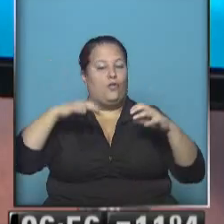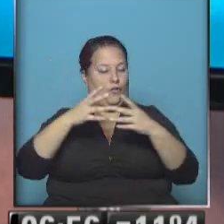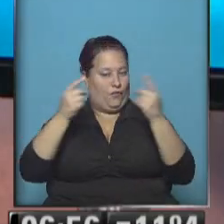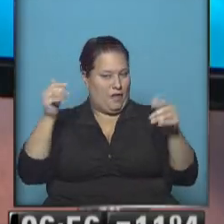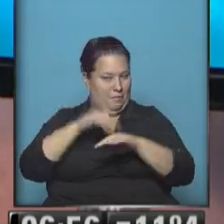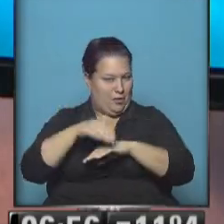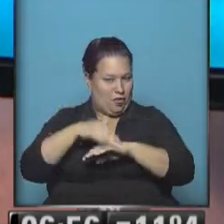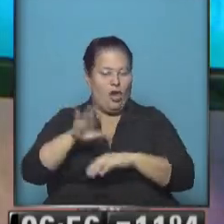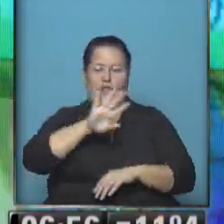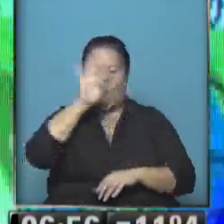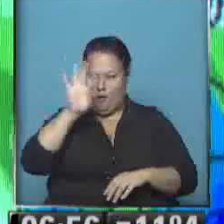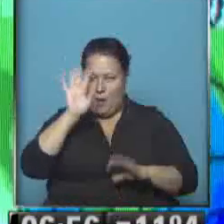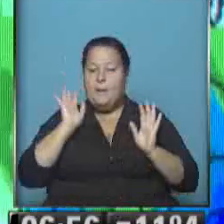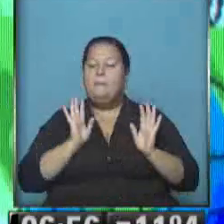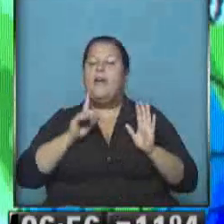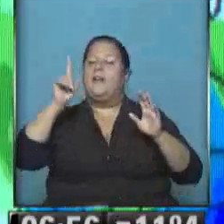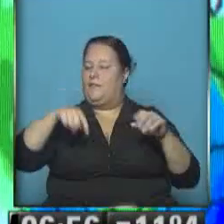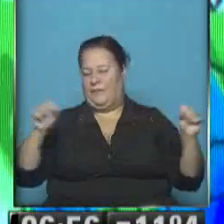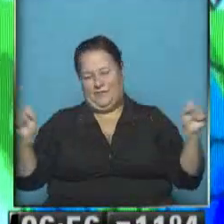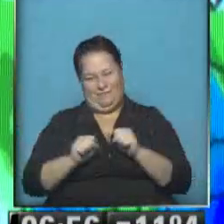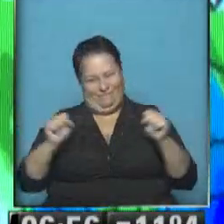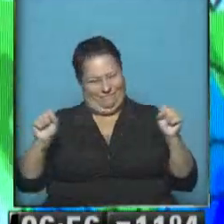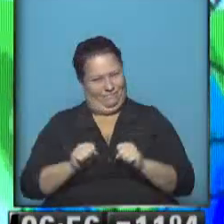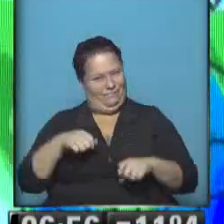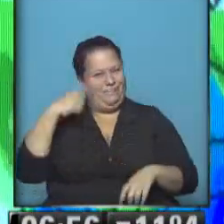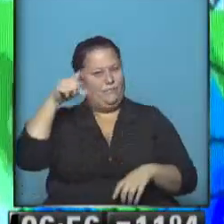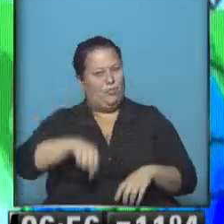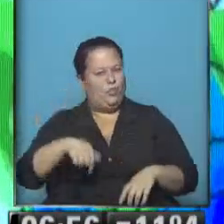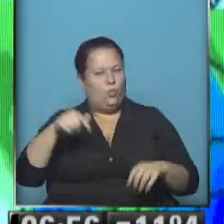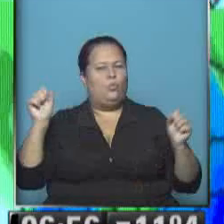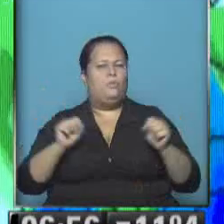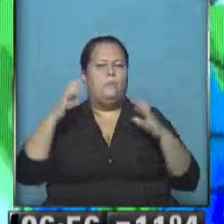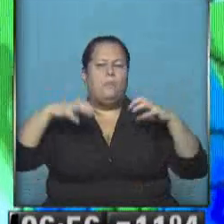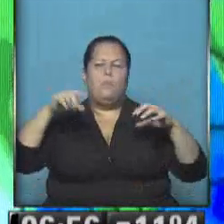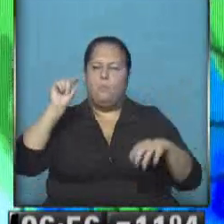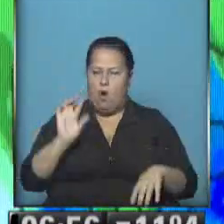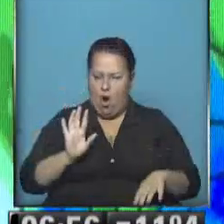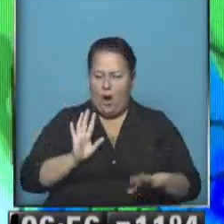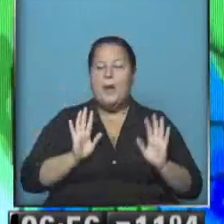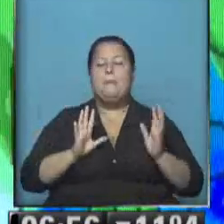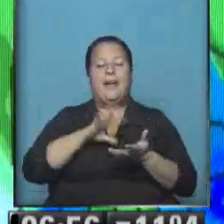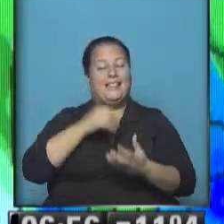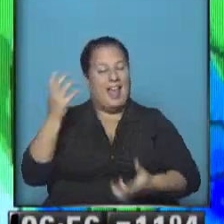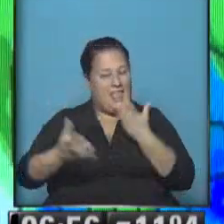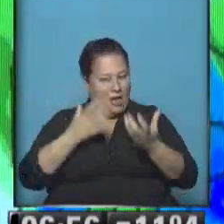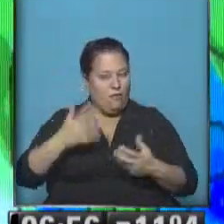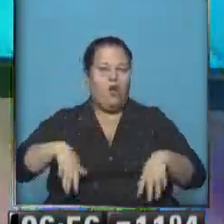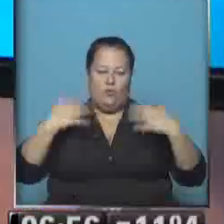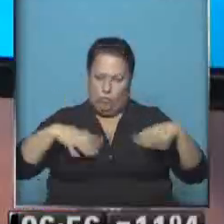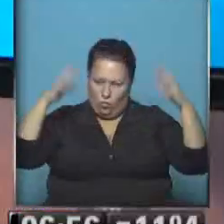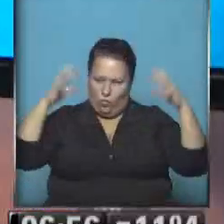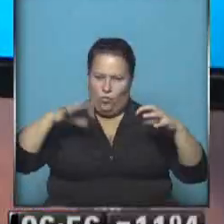en Misiones y Formosa, pero viene el frío, heladas, amigos, Patagonia. Poquita precipitación, pero en Tierra del Fuego, mucha.